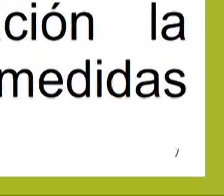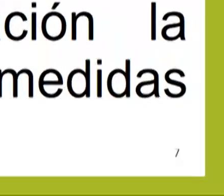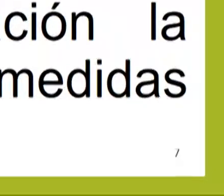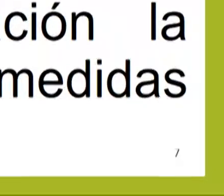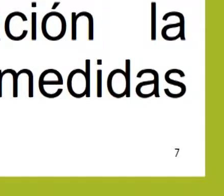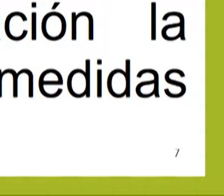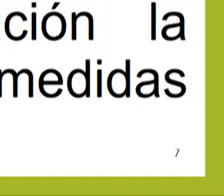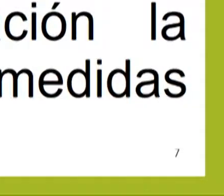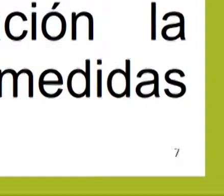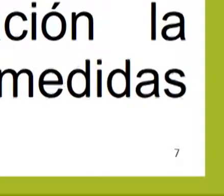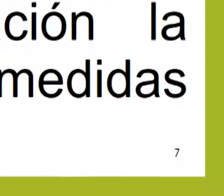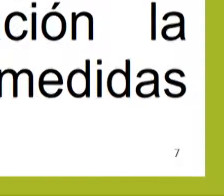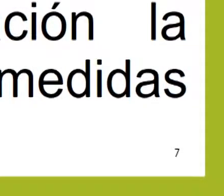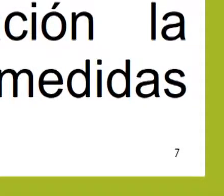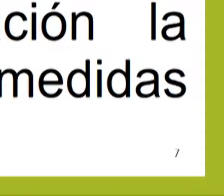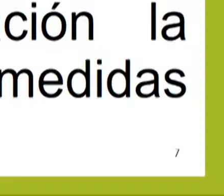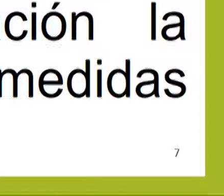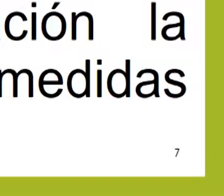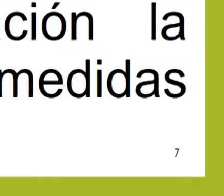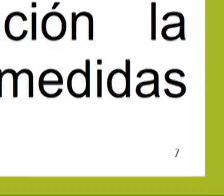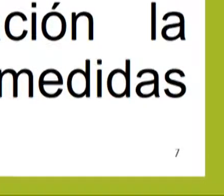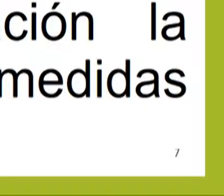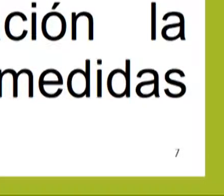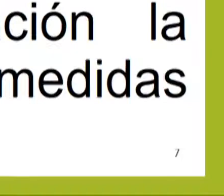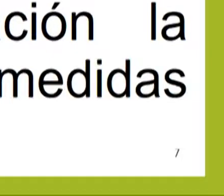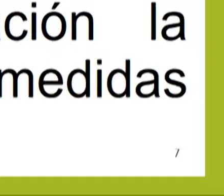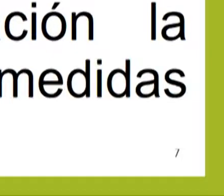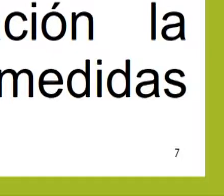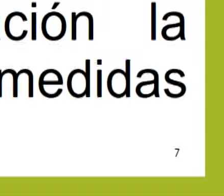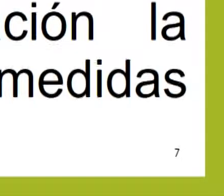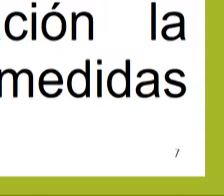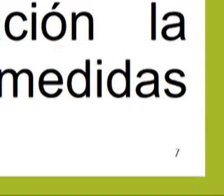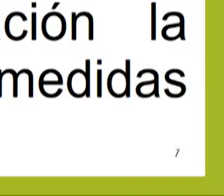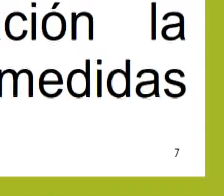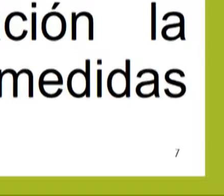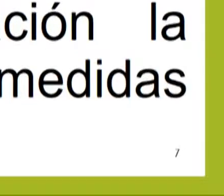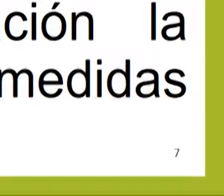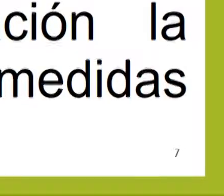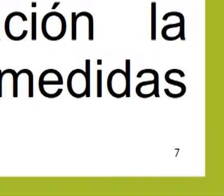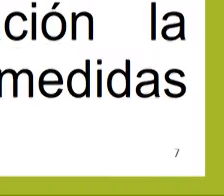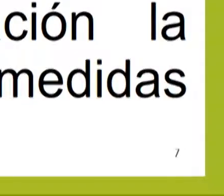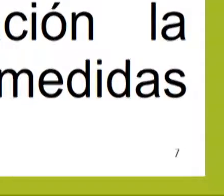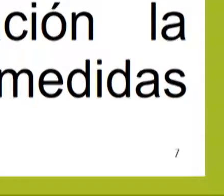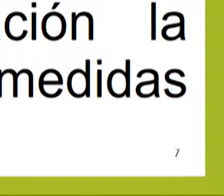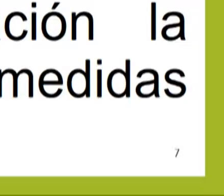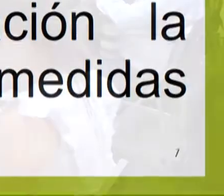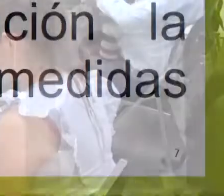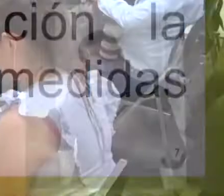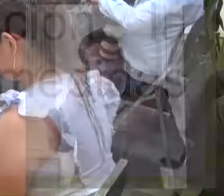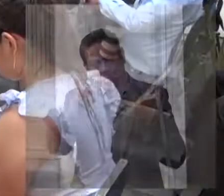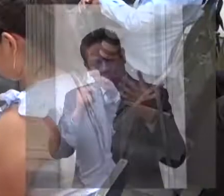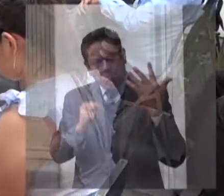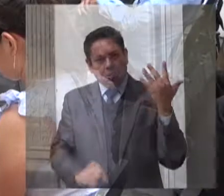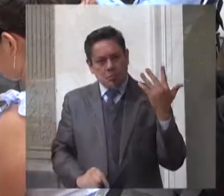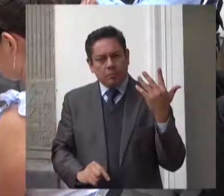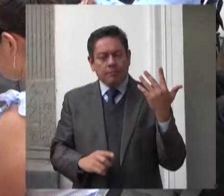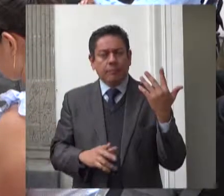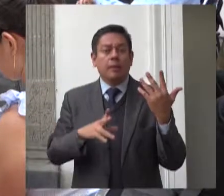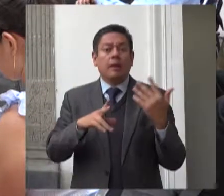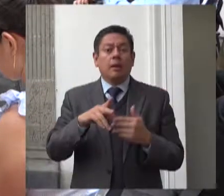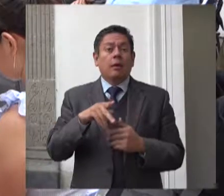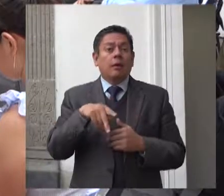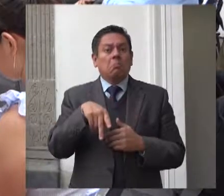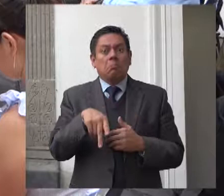derechos de usuarios y beneficiarios del programa de estancias infantiles, sin que se cuente con